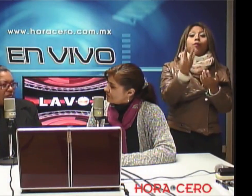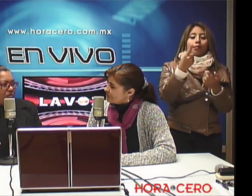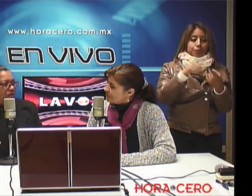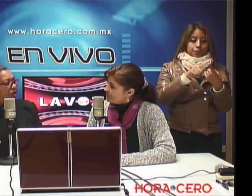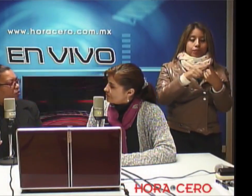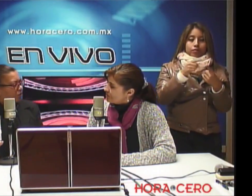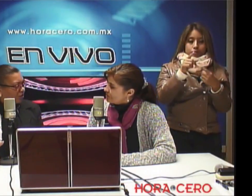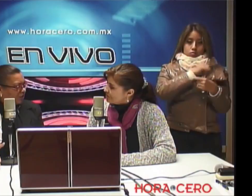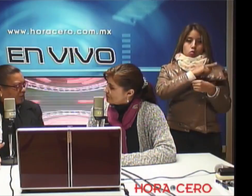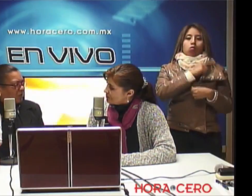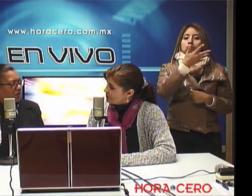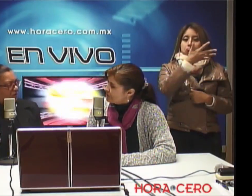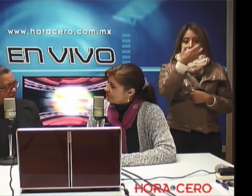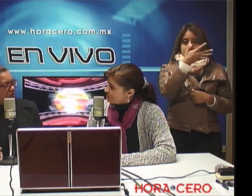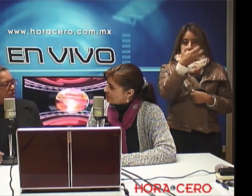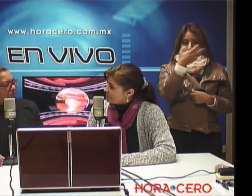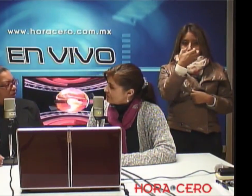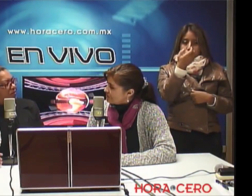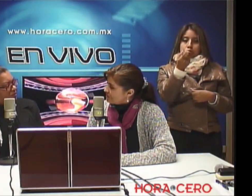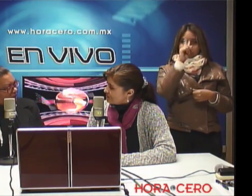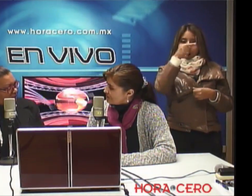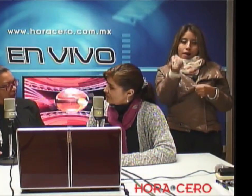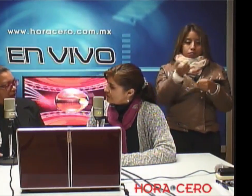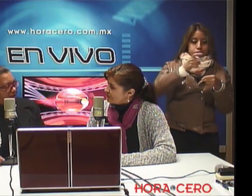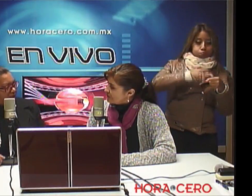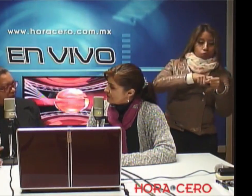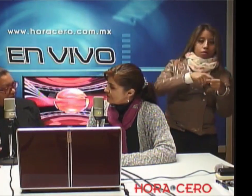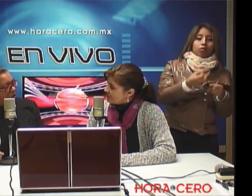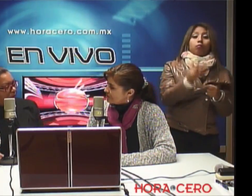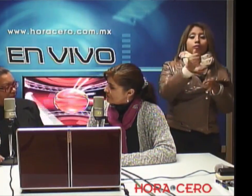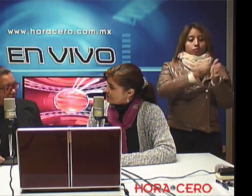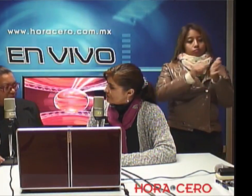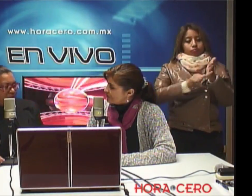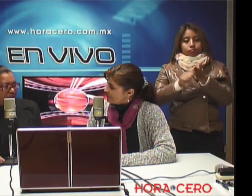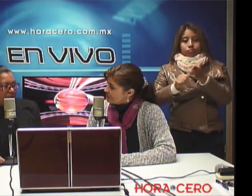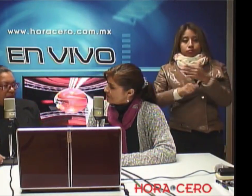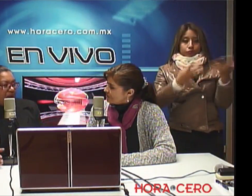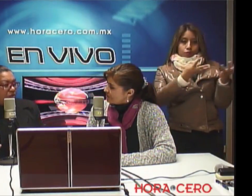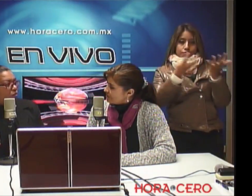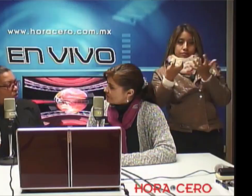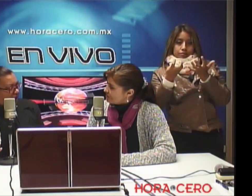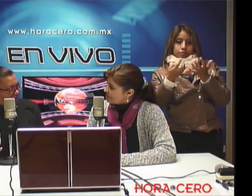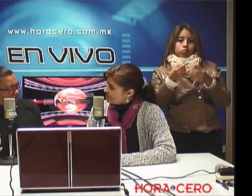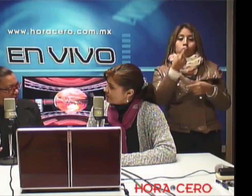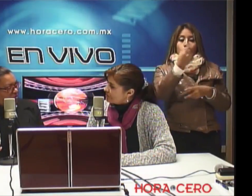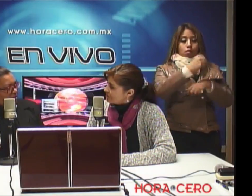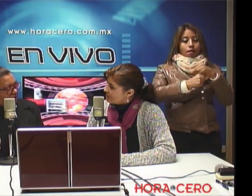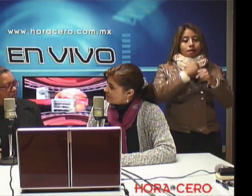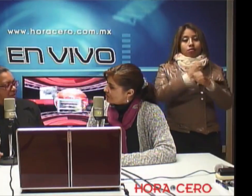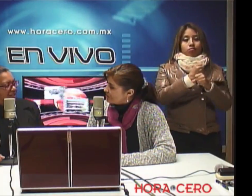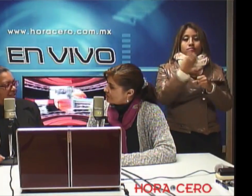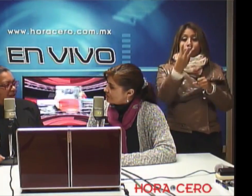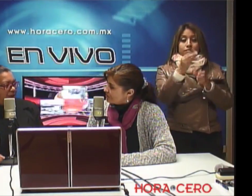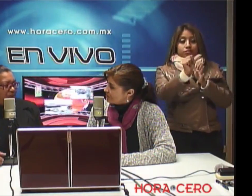son 500 pesos de inscripción y 900 de cuota de mensualidad de recuperación. Es un año y